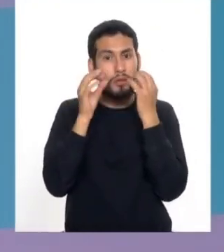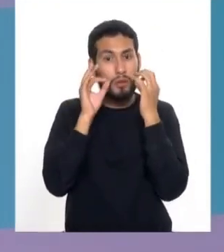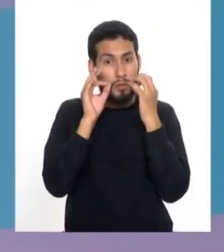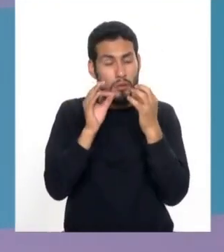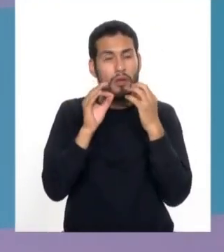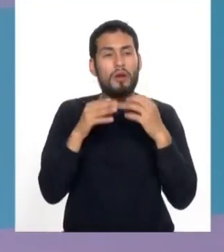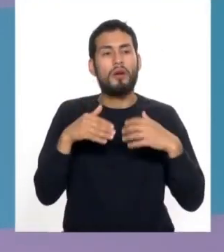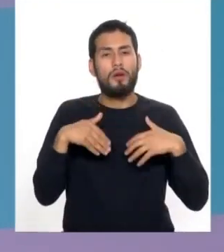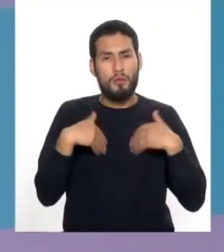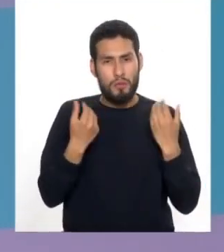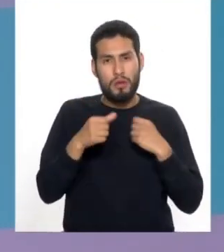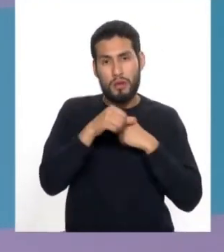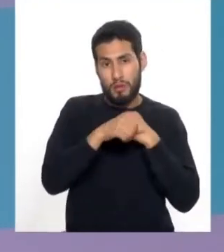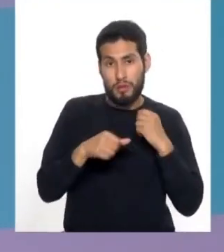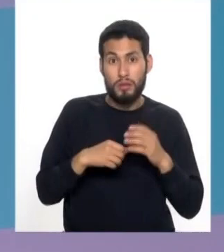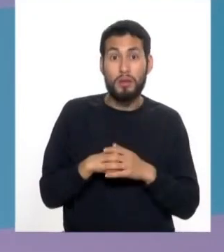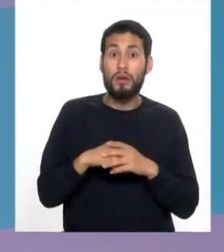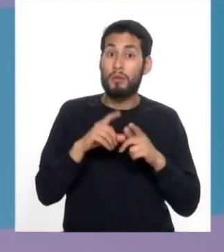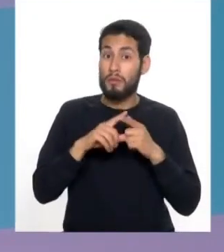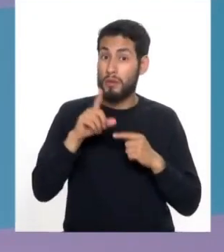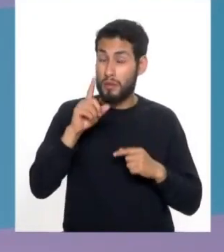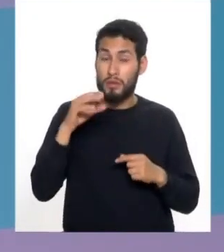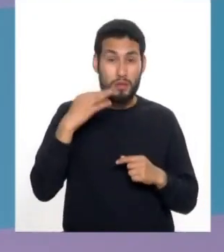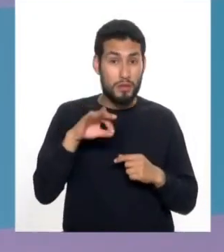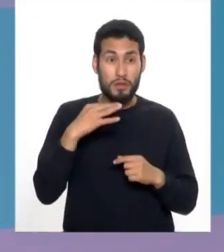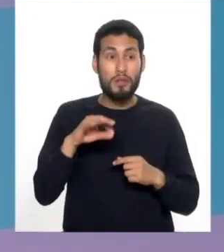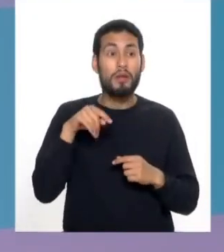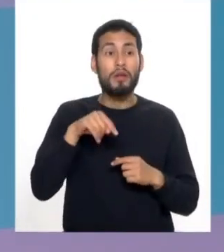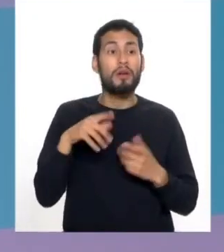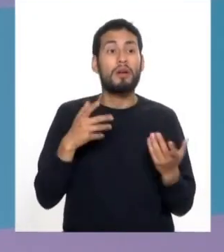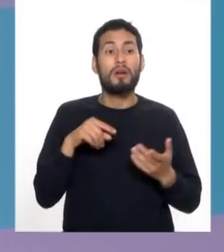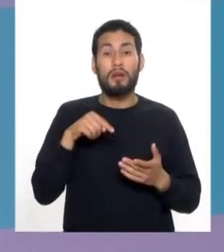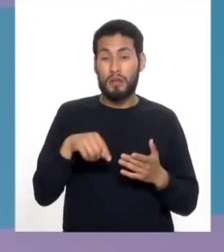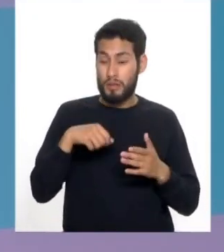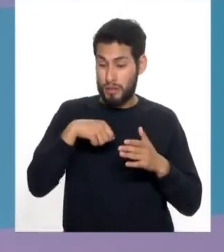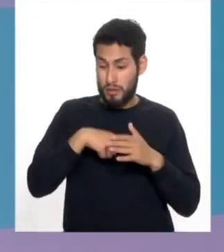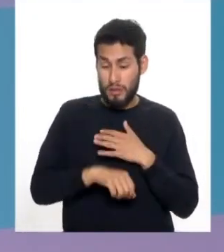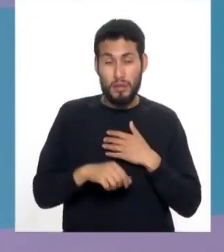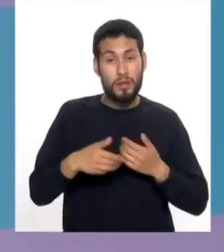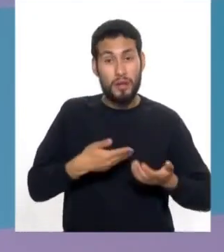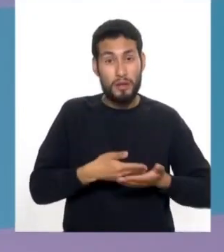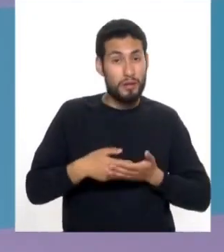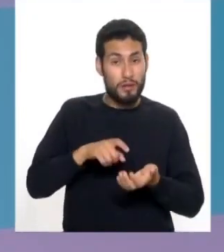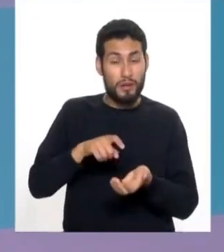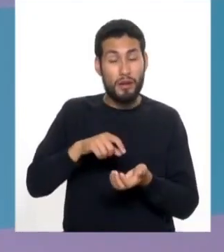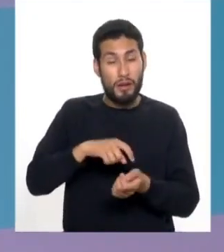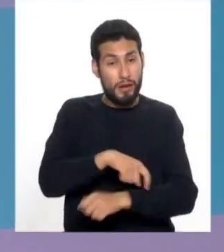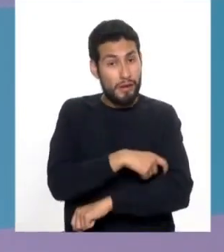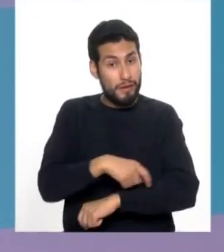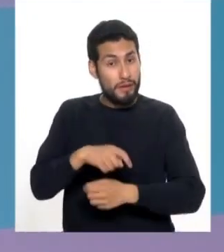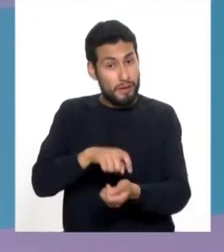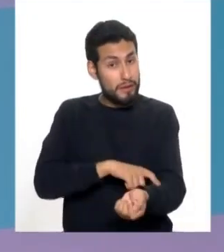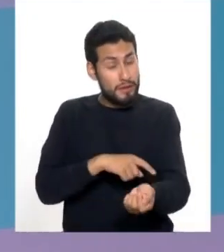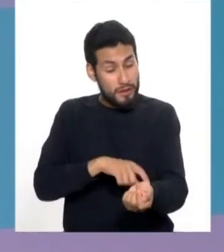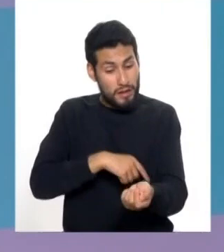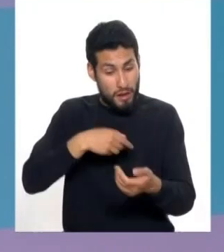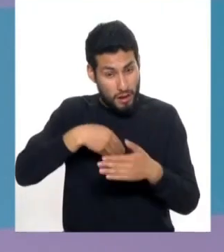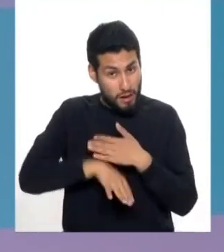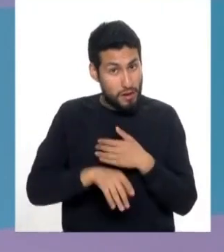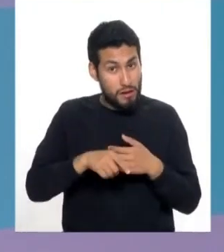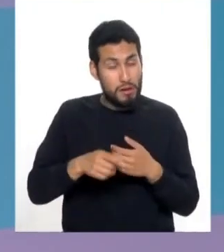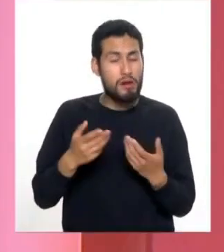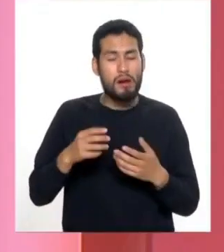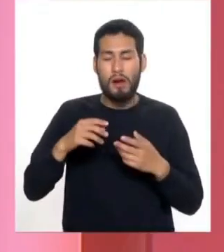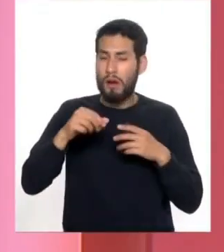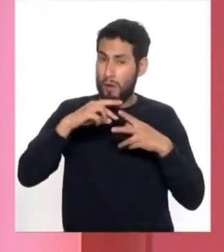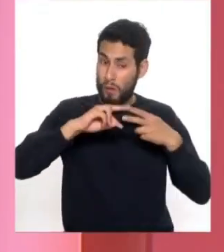para poder ser intervenido, pero siempre la catarata congénita se trata con cirugía, de manera quirúrgica.